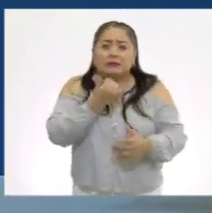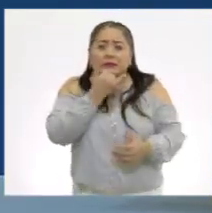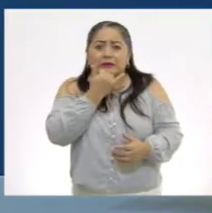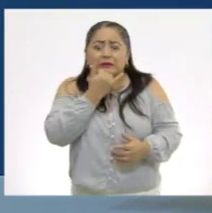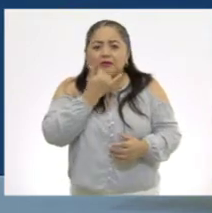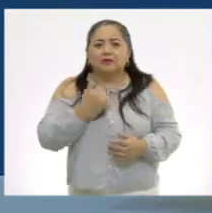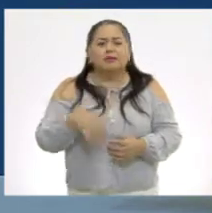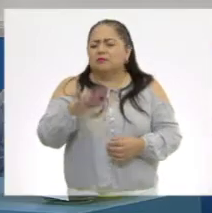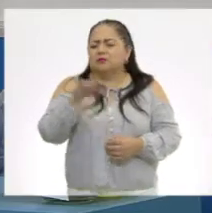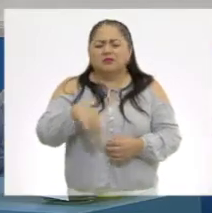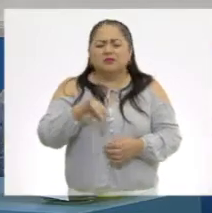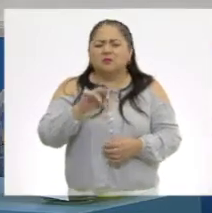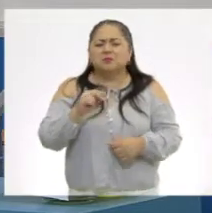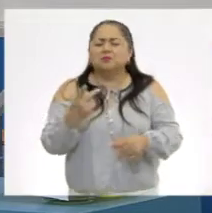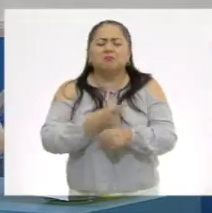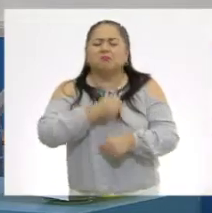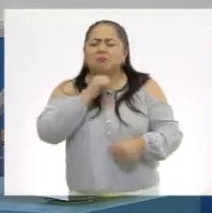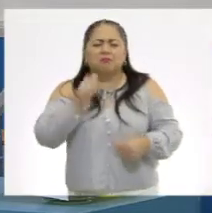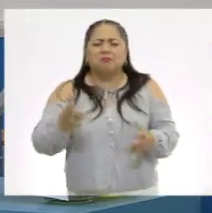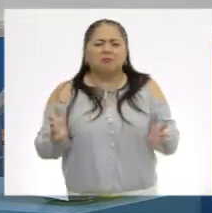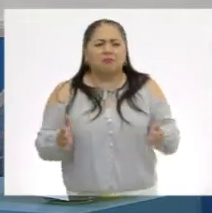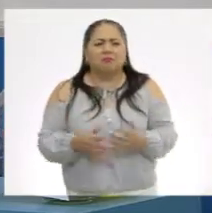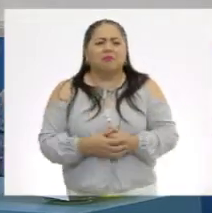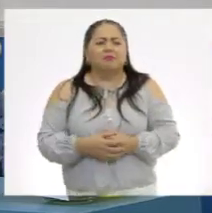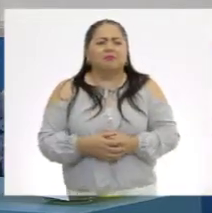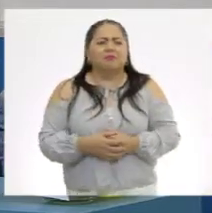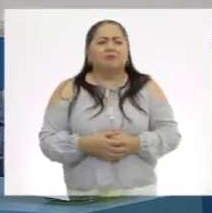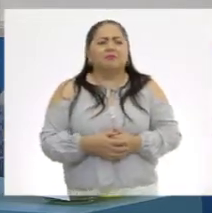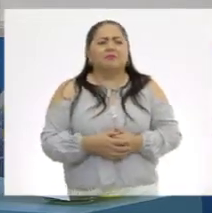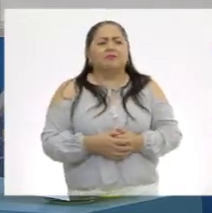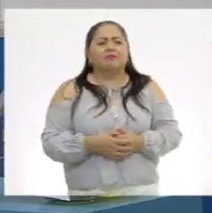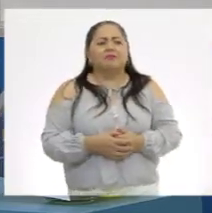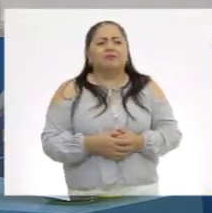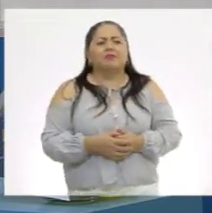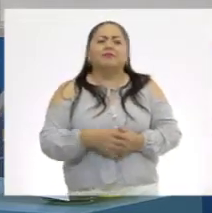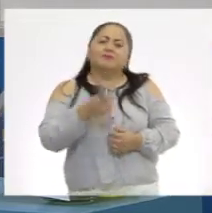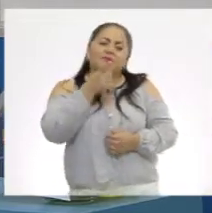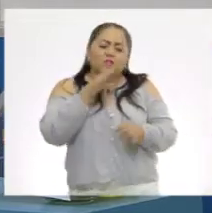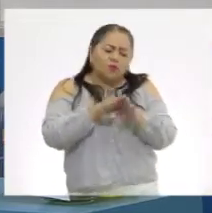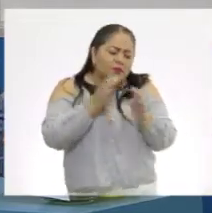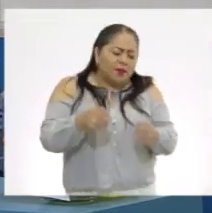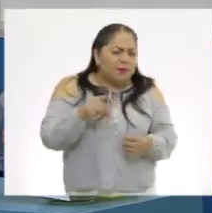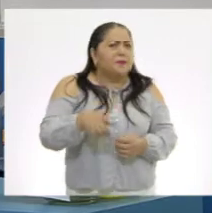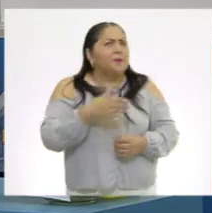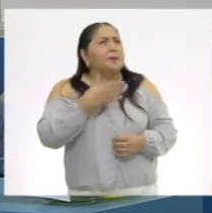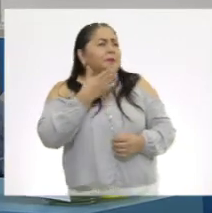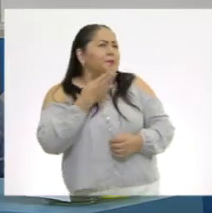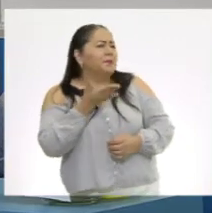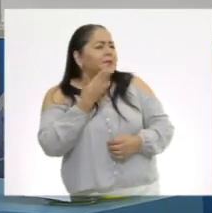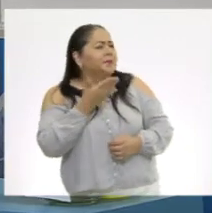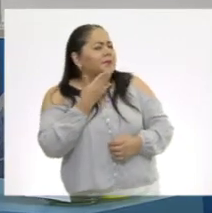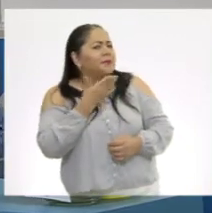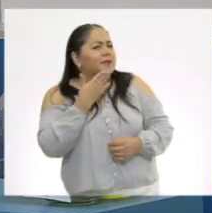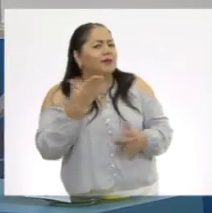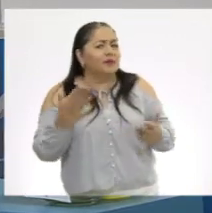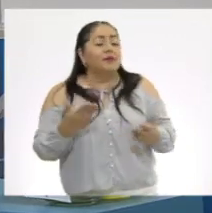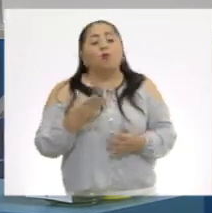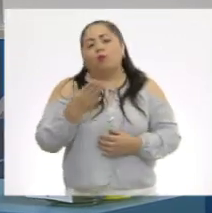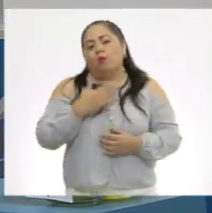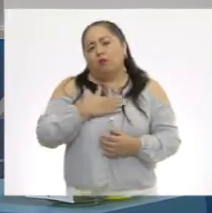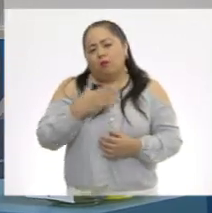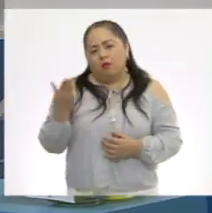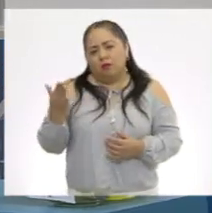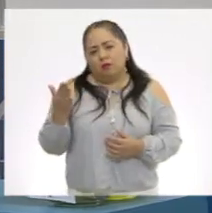Sí, pero no pasa nada. Ay, perdóname. Bien, bien, bien, bien. Bueno.